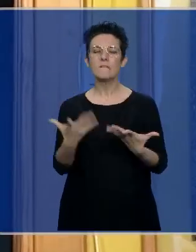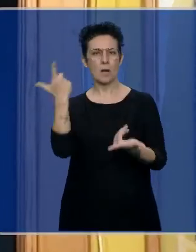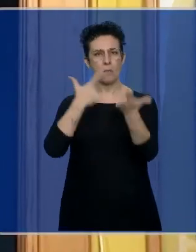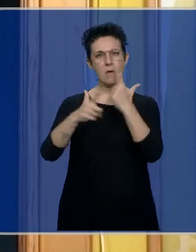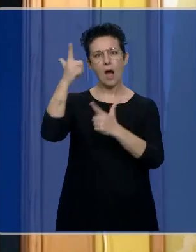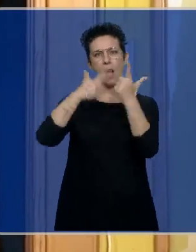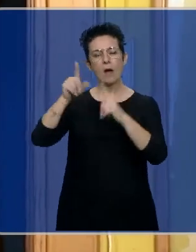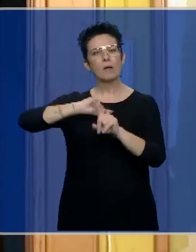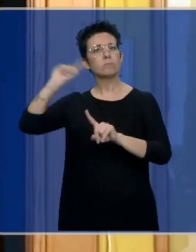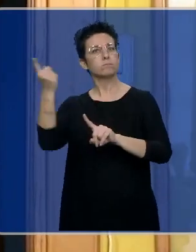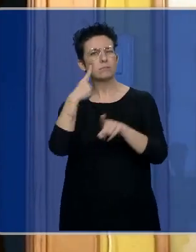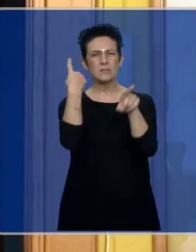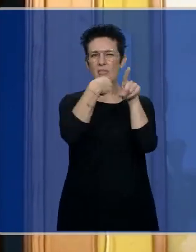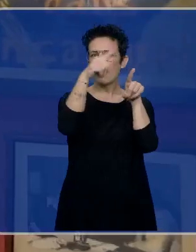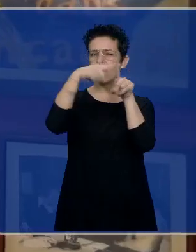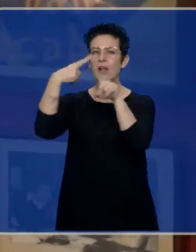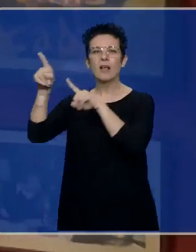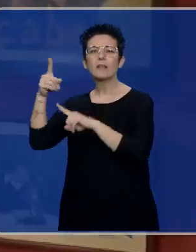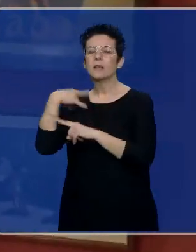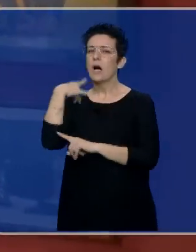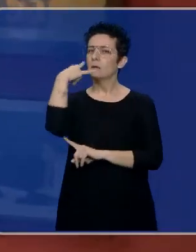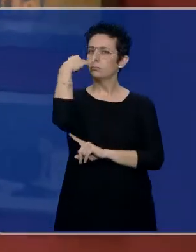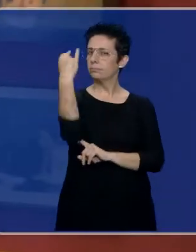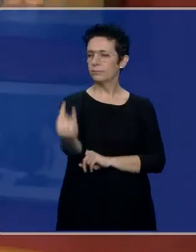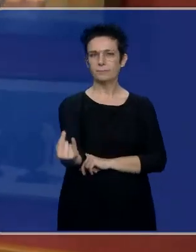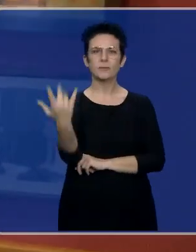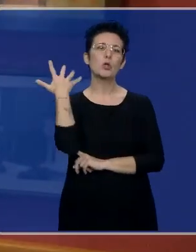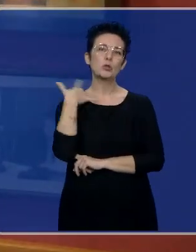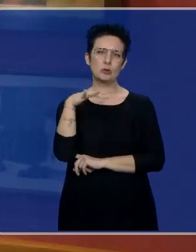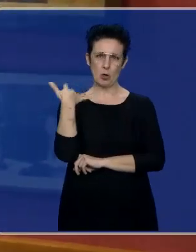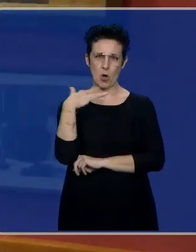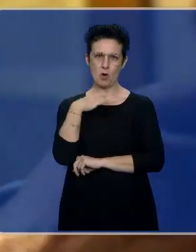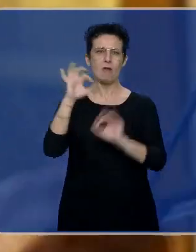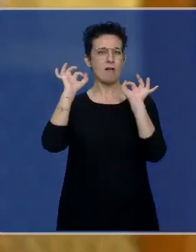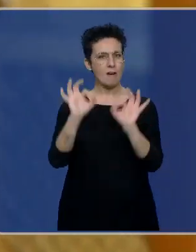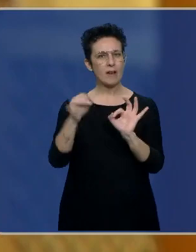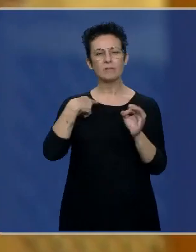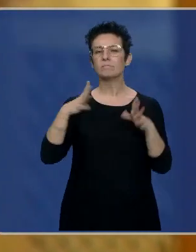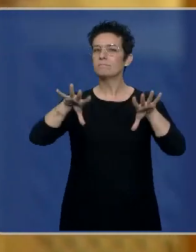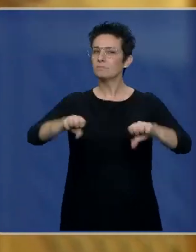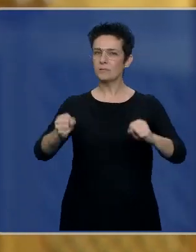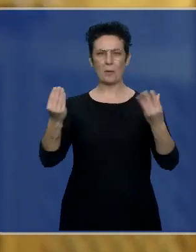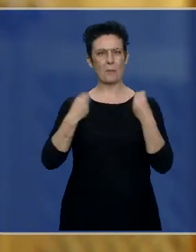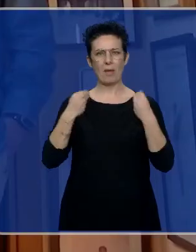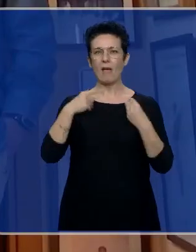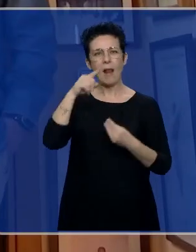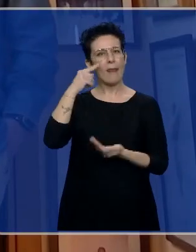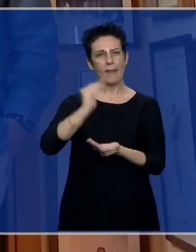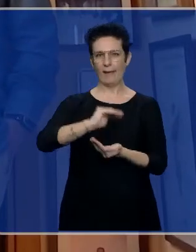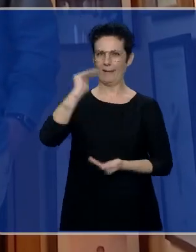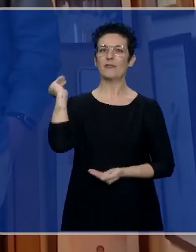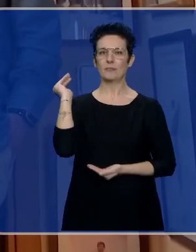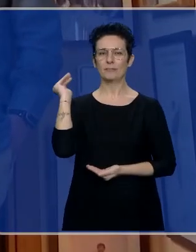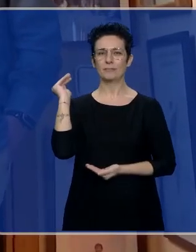descubrió infinidad de lugares pero Soria fue su punto de partida y llegada desde que se convirtió en su hogar siendo un niño. El